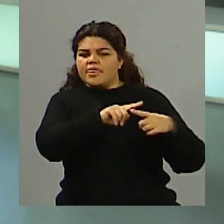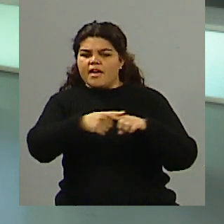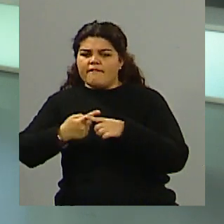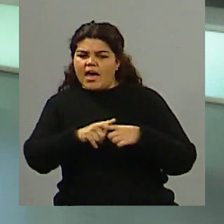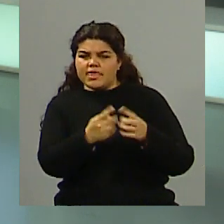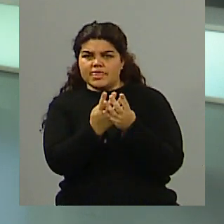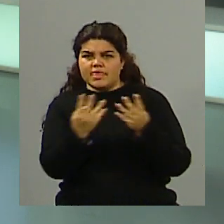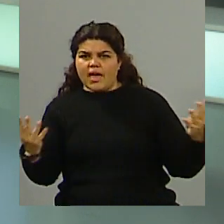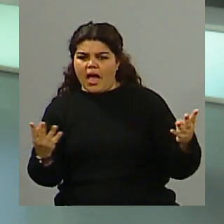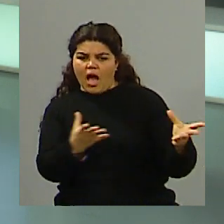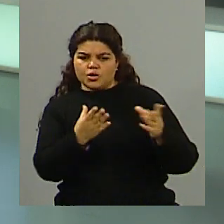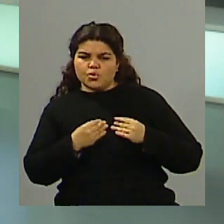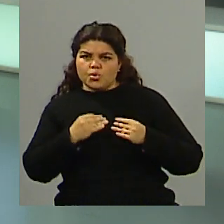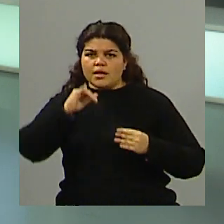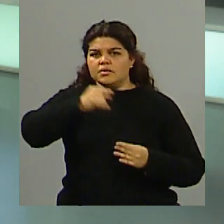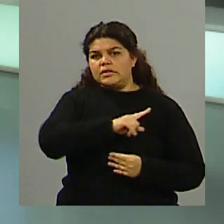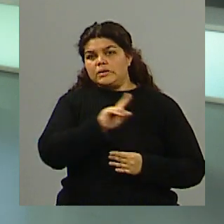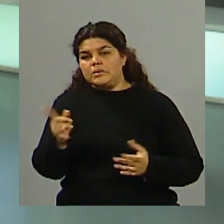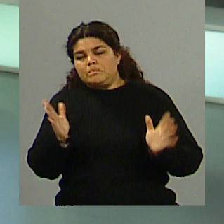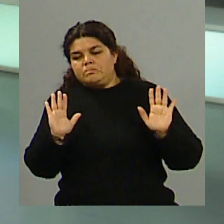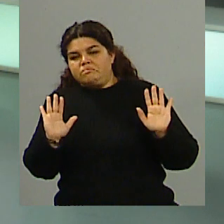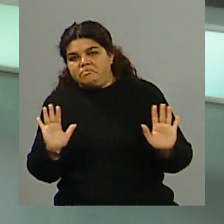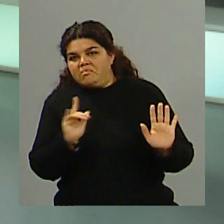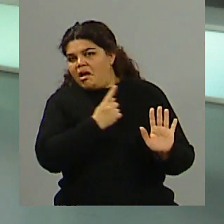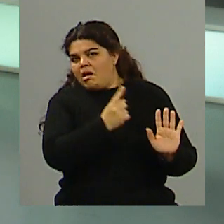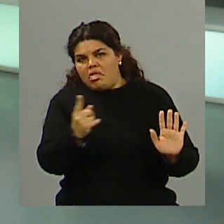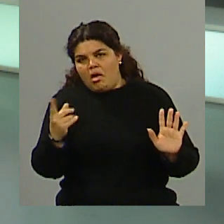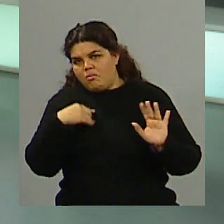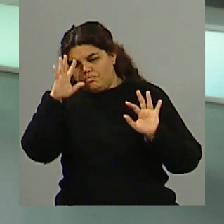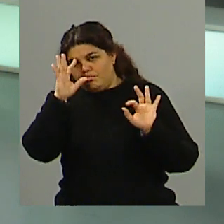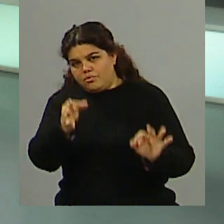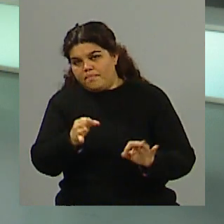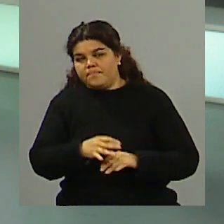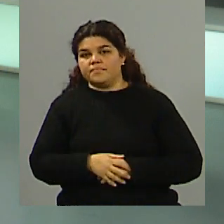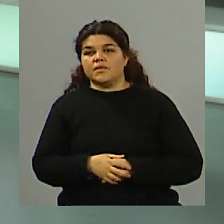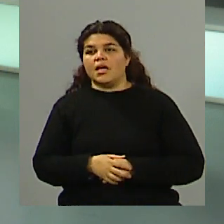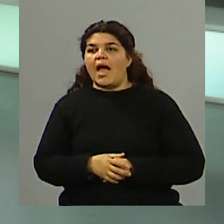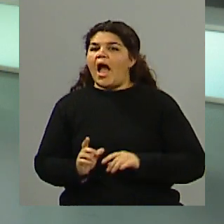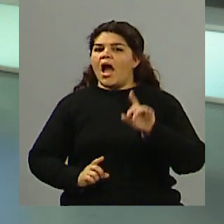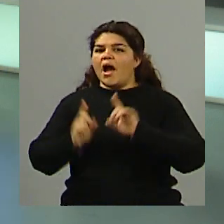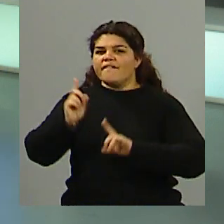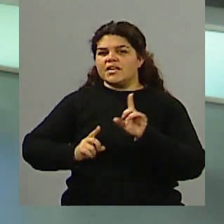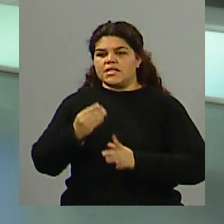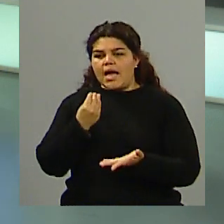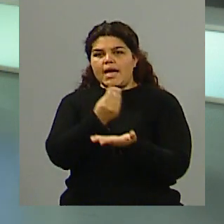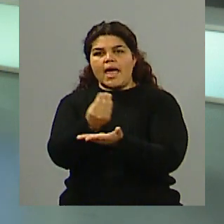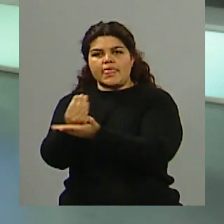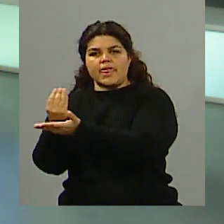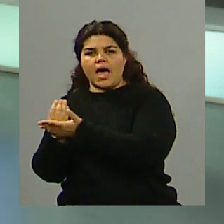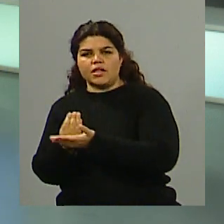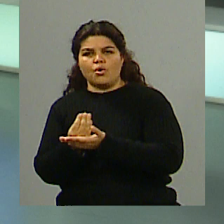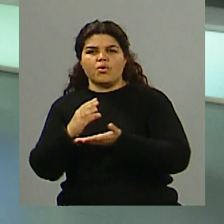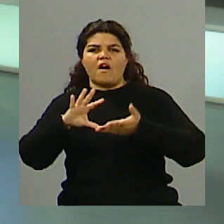un poco más este debate. Habrán visto que algunos candidatos hacían chicanas, esta chicana política, acusando a su